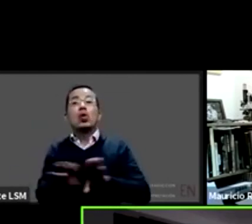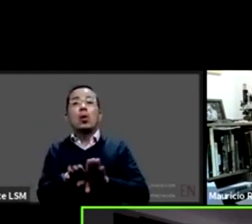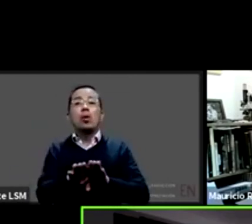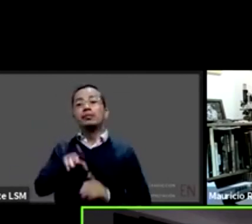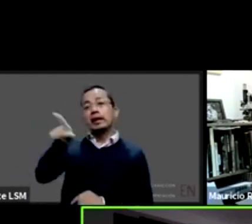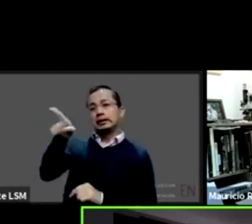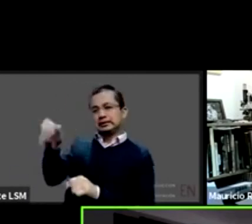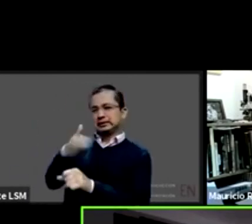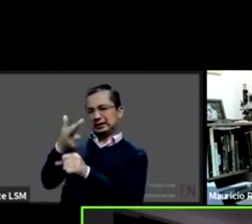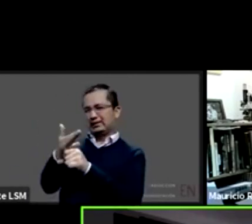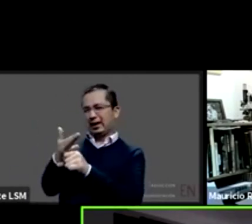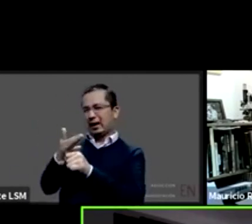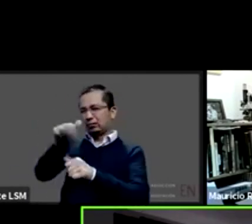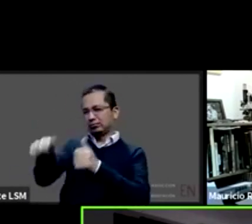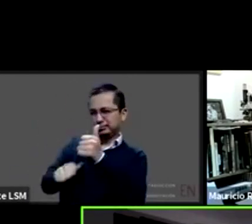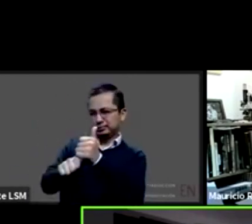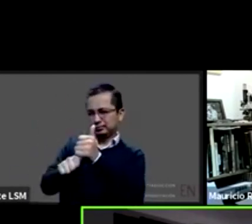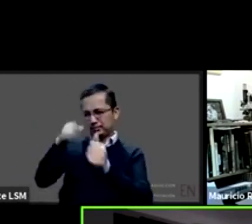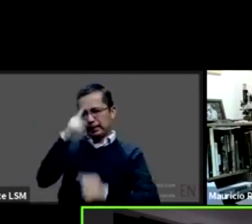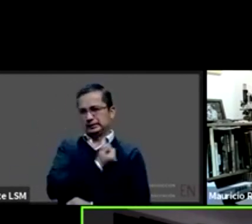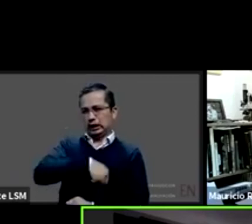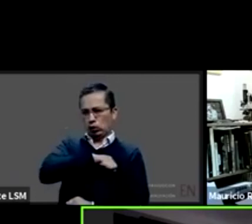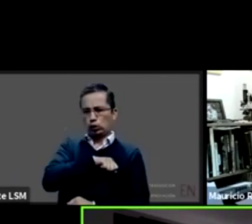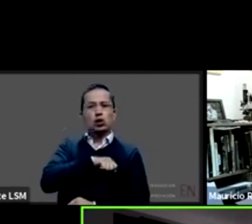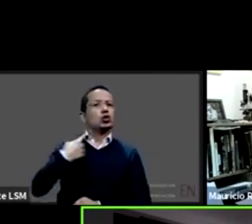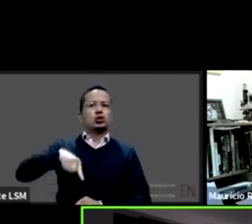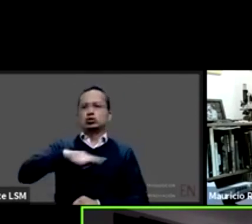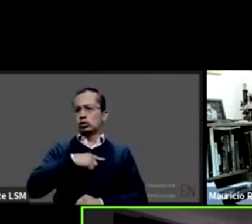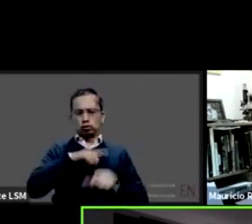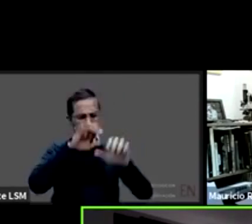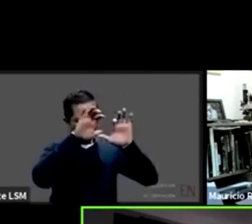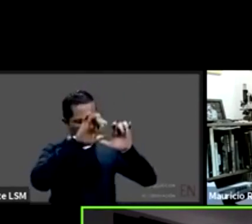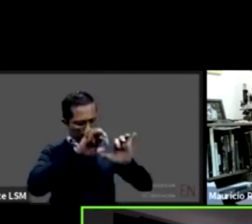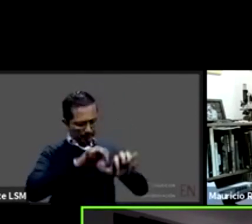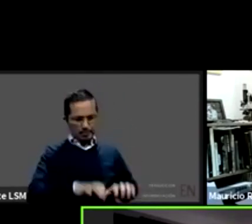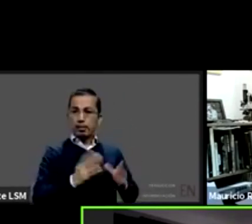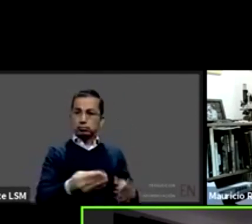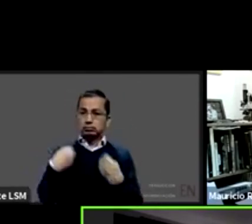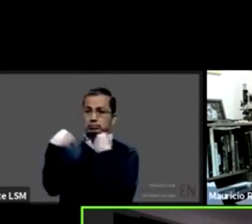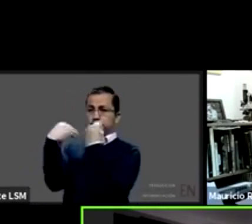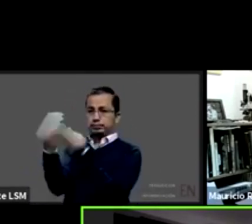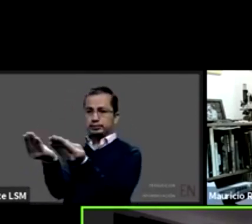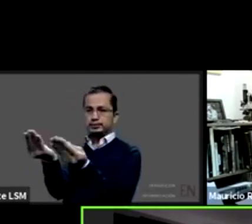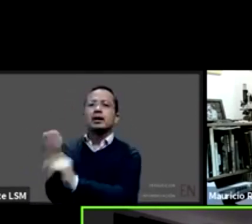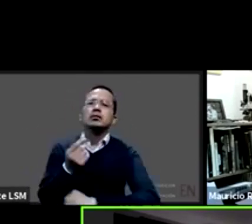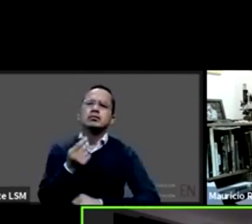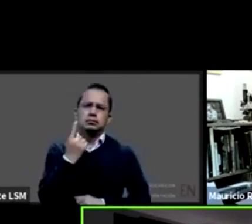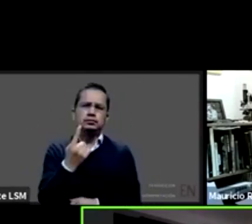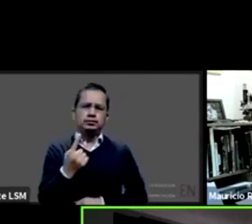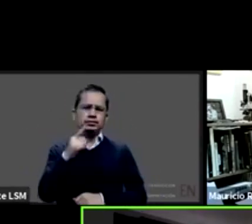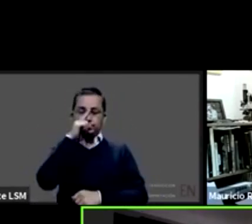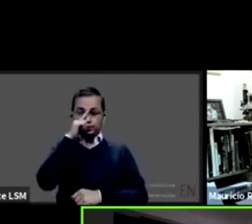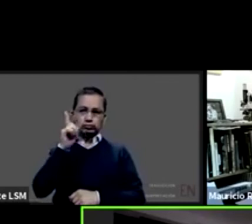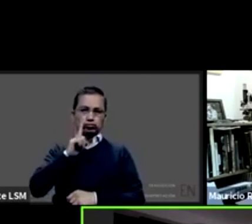salud en donde está el doctor Ricardo Cortés Alcalá por medio de Tere Escorza una de las activistas que integran esta mesa